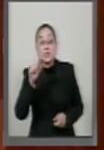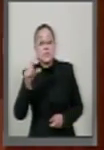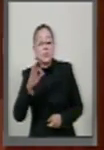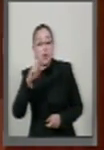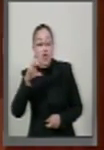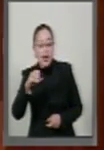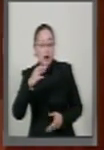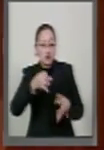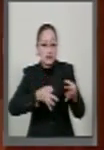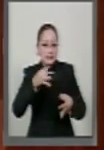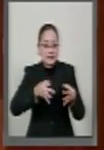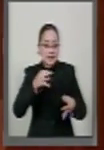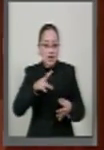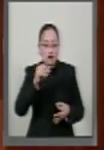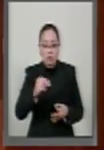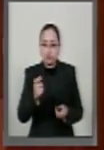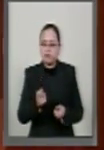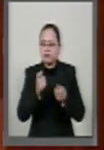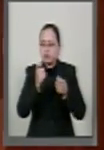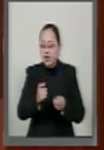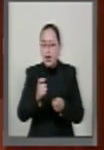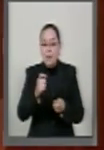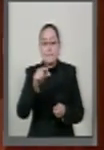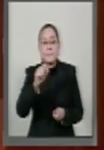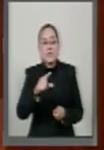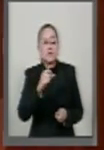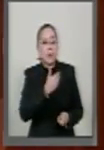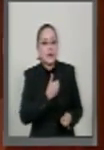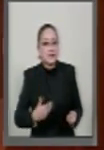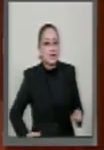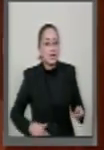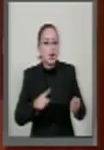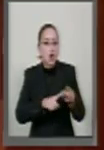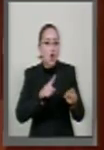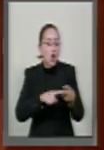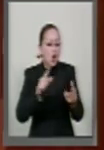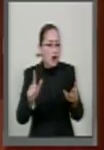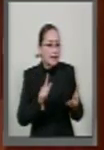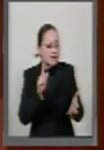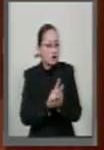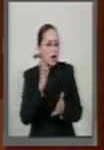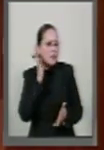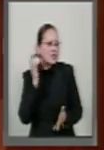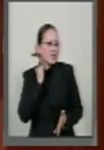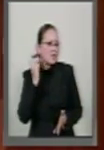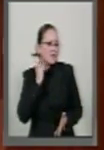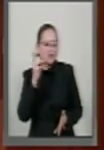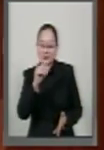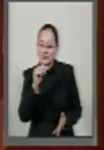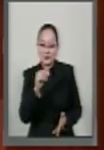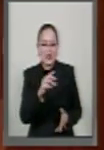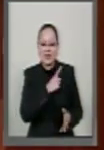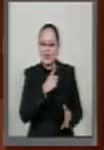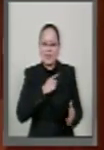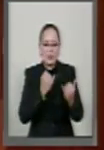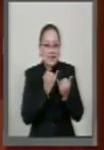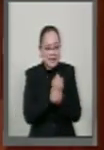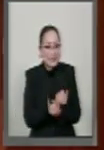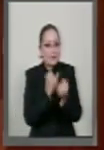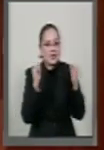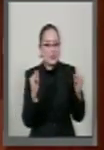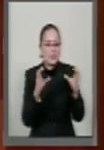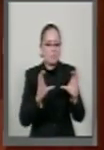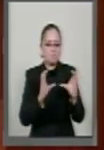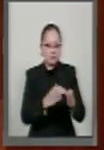subordinado, ni al Ejecutivo, ni al Legislativo, sino que debe de ser independiente dentro del esquema de la división de poderes.